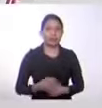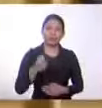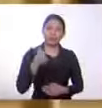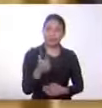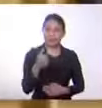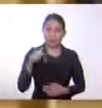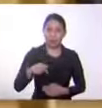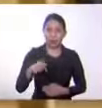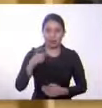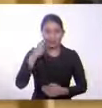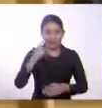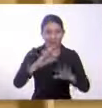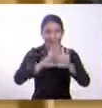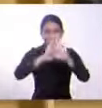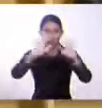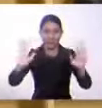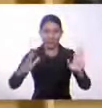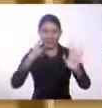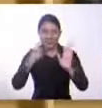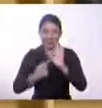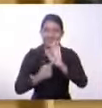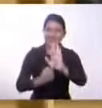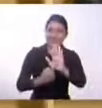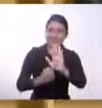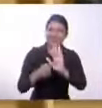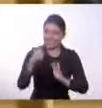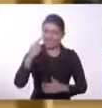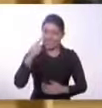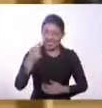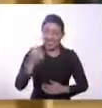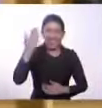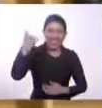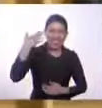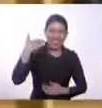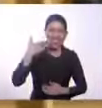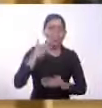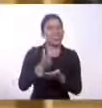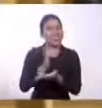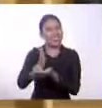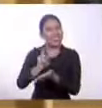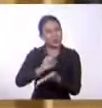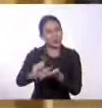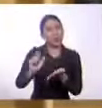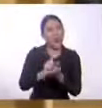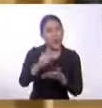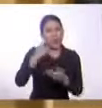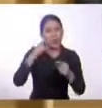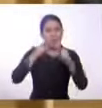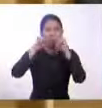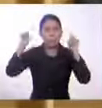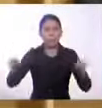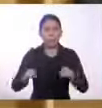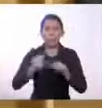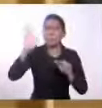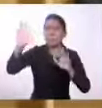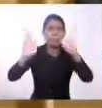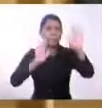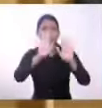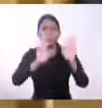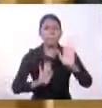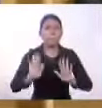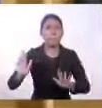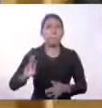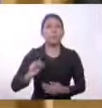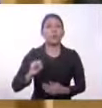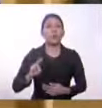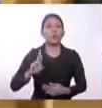este mural, este periódico mural, que todos en algún momento cuando estábamos yendo a los centros educativos físicamente los hacíamos y lo vamos a volver a